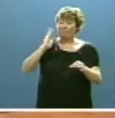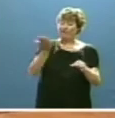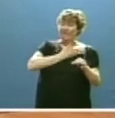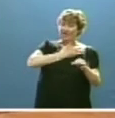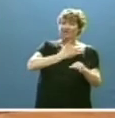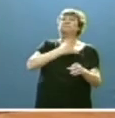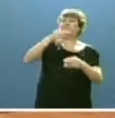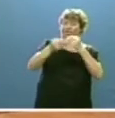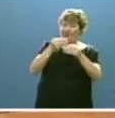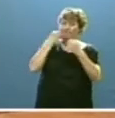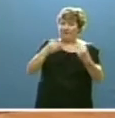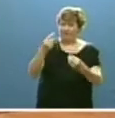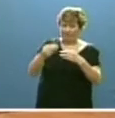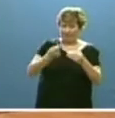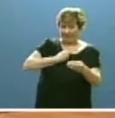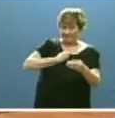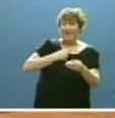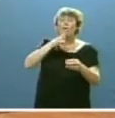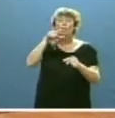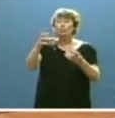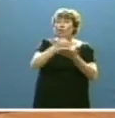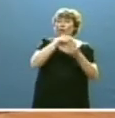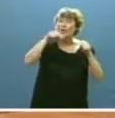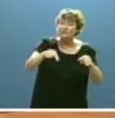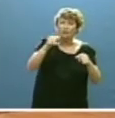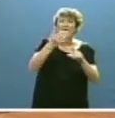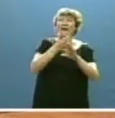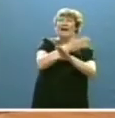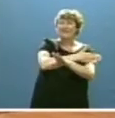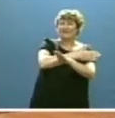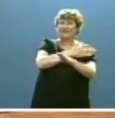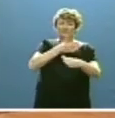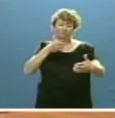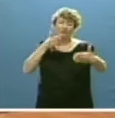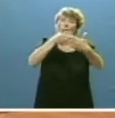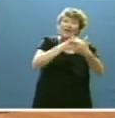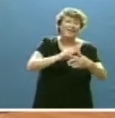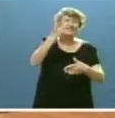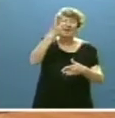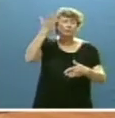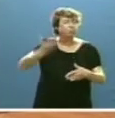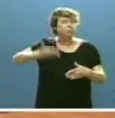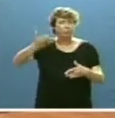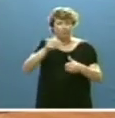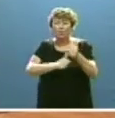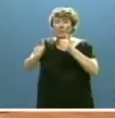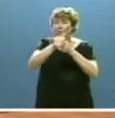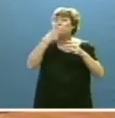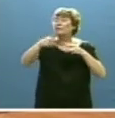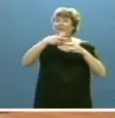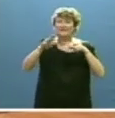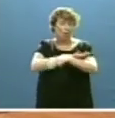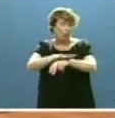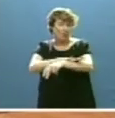Por todas estas razones y antes de abordar las tres grandes prioridades políticas del programa de gobierno